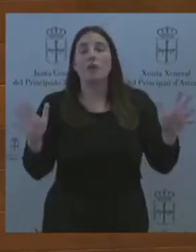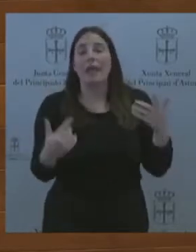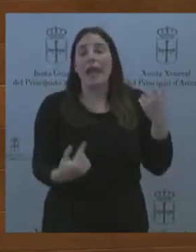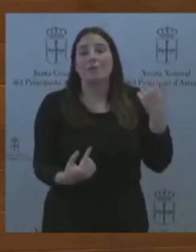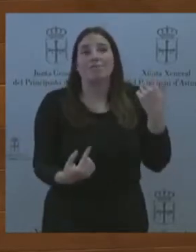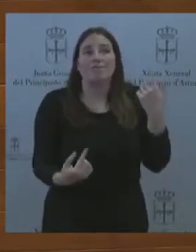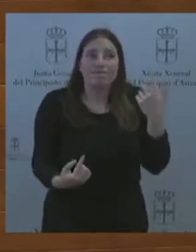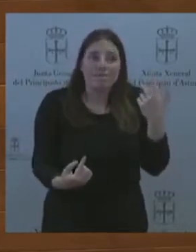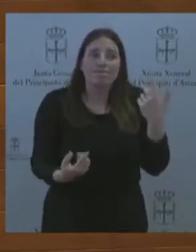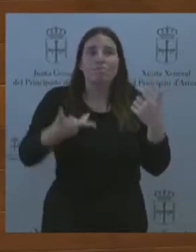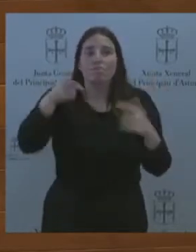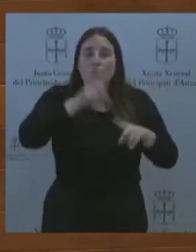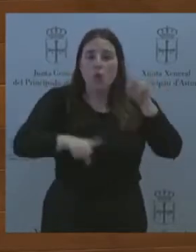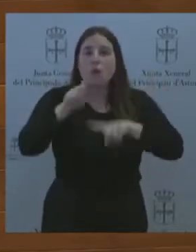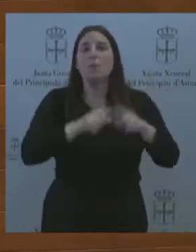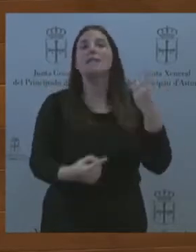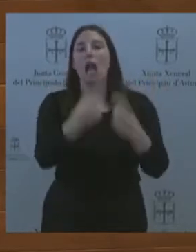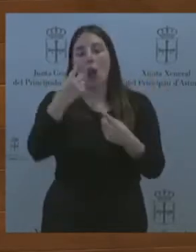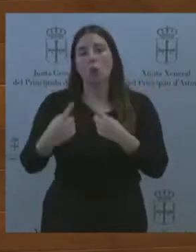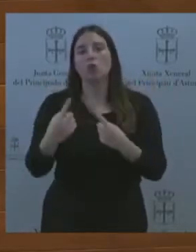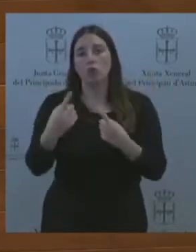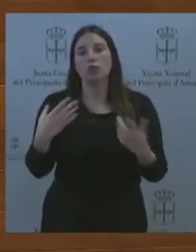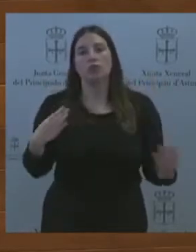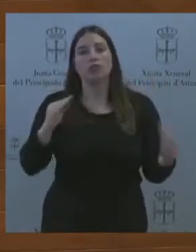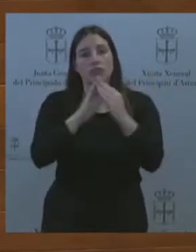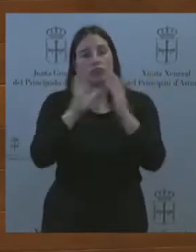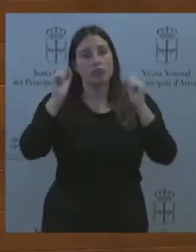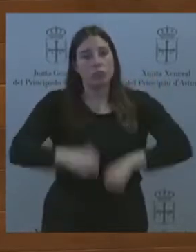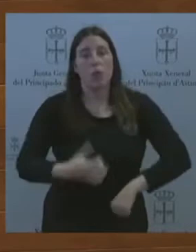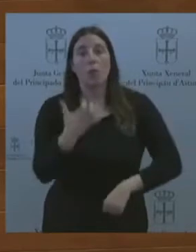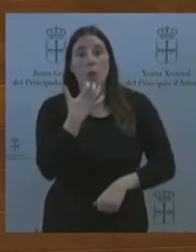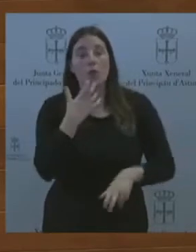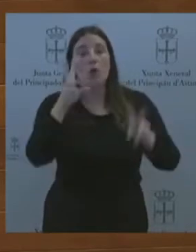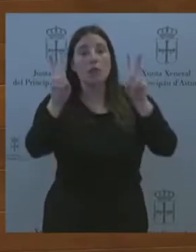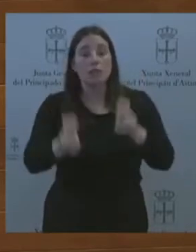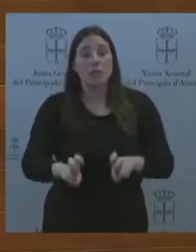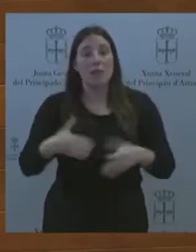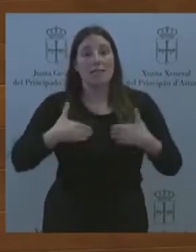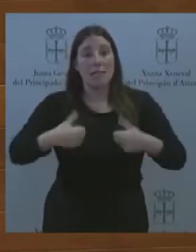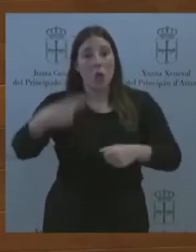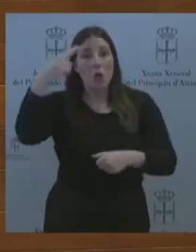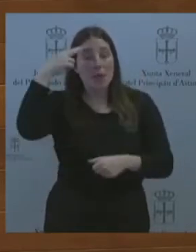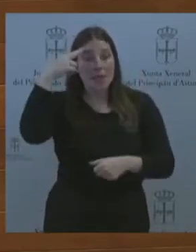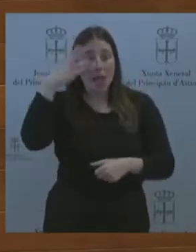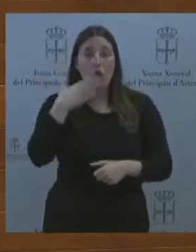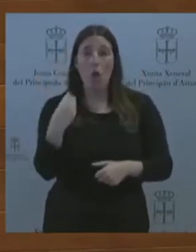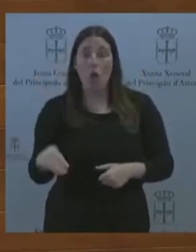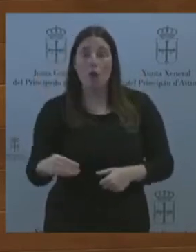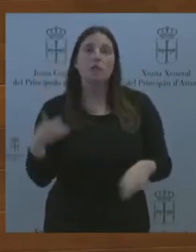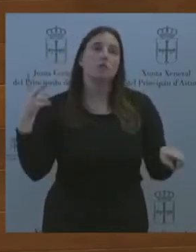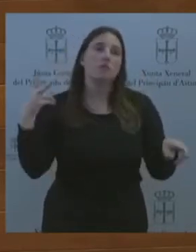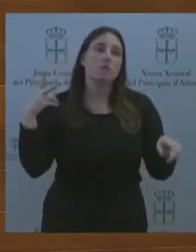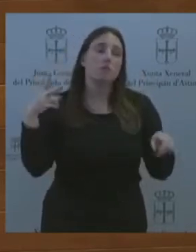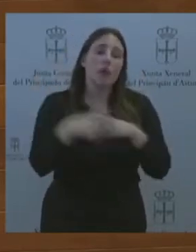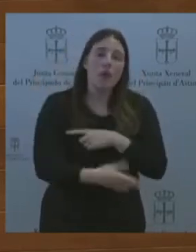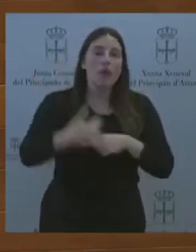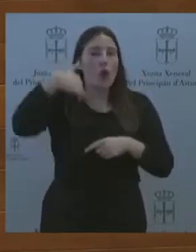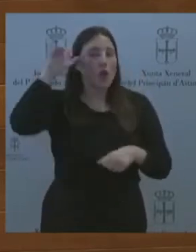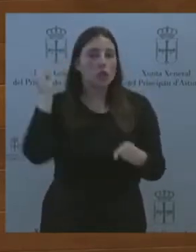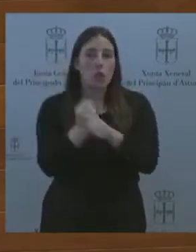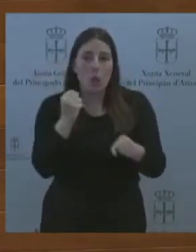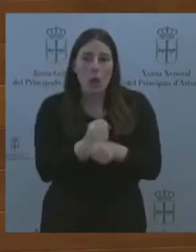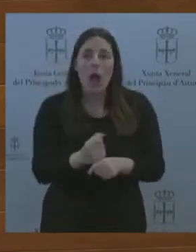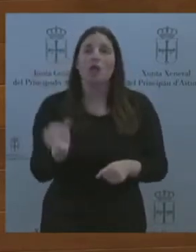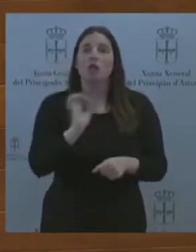asturianos, como es la salud mental de los jóvenes, la prevención de riesgos laborales, la lucha contra la pobreza y la exclusión social, la ludopatía,